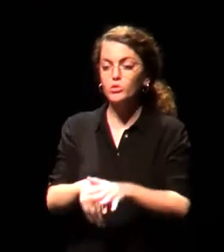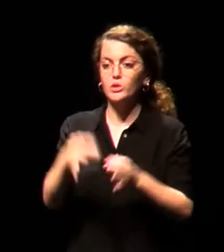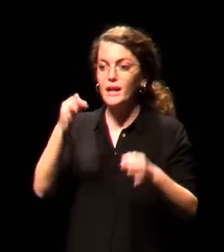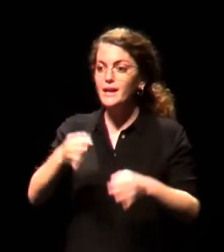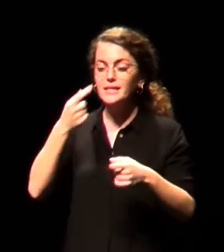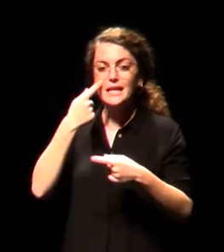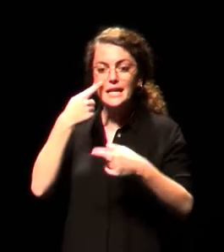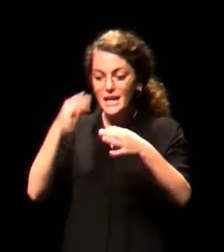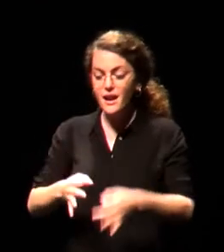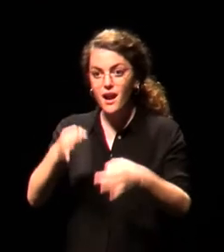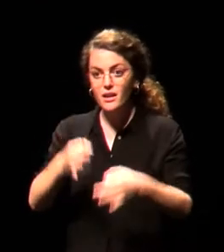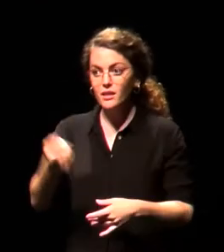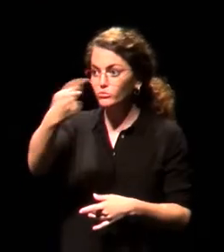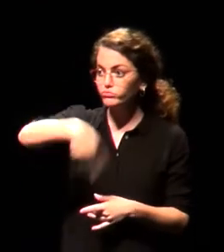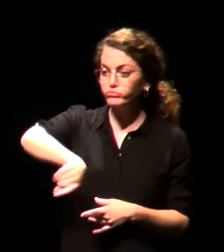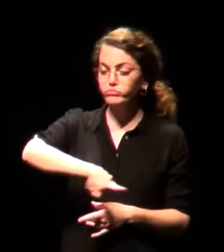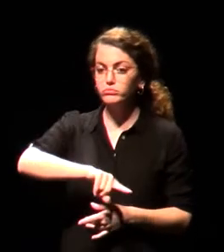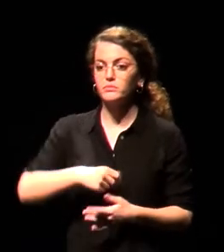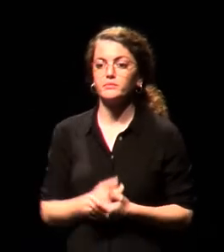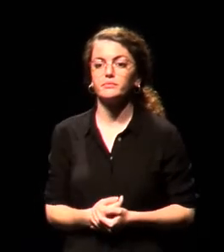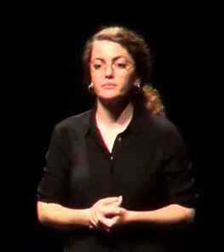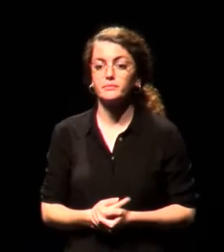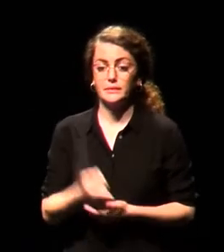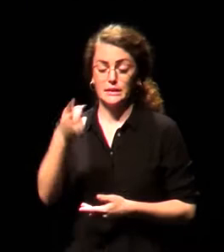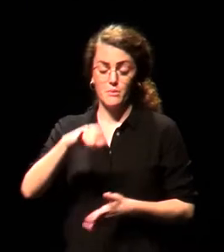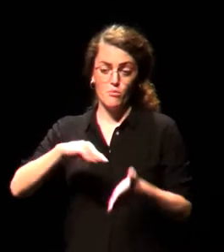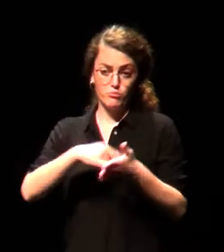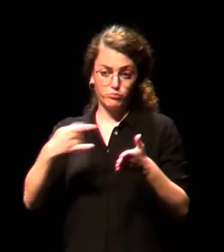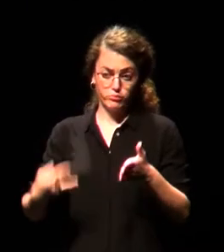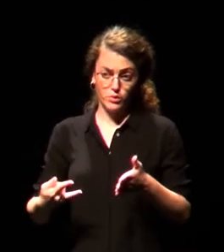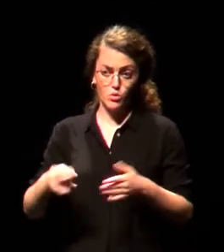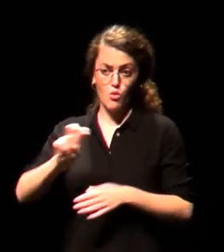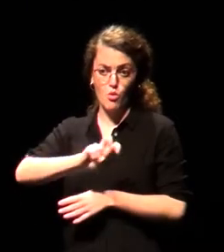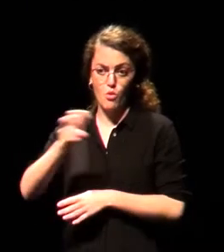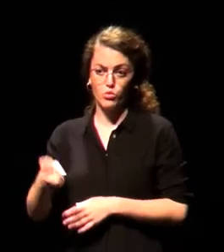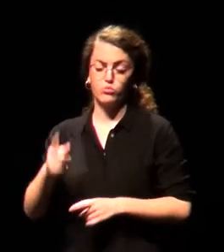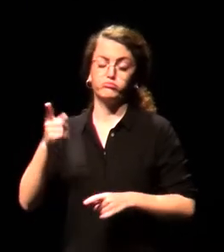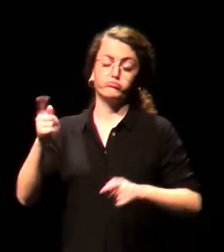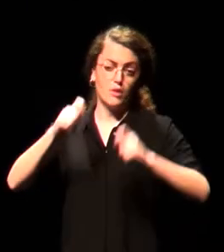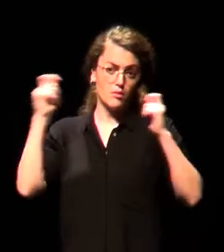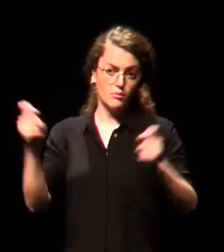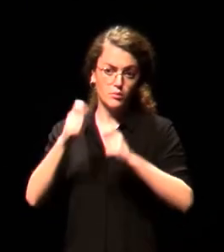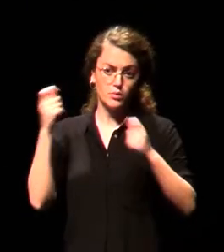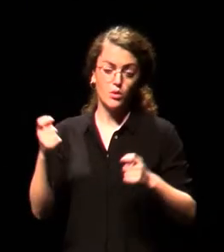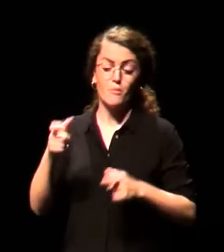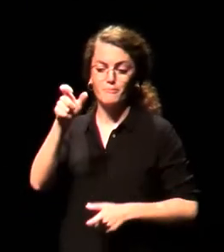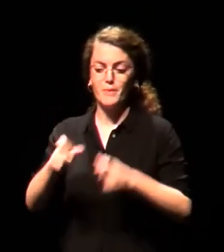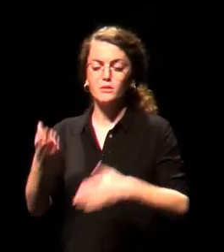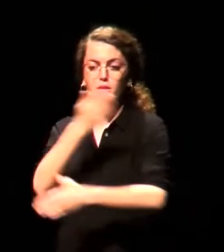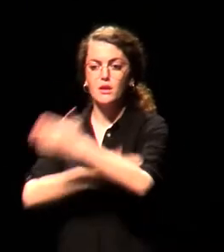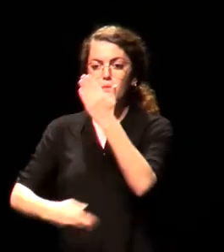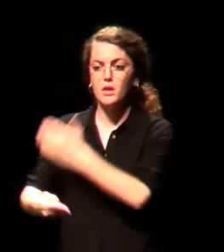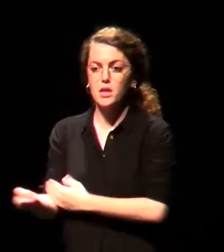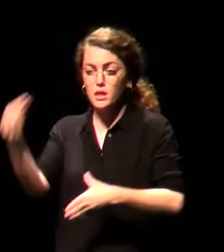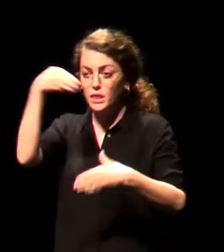Paralelamente, hemos apoyado la puesta en marcha de proyectos y espectáculos que incluyan personas con discapacidad en sus equipos,